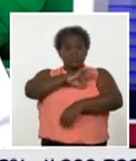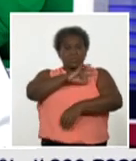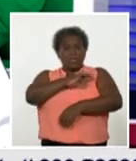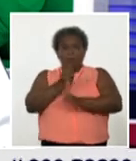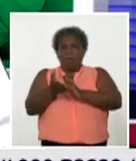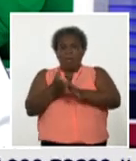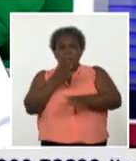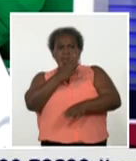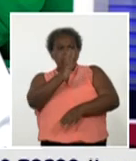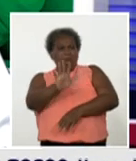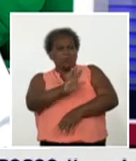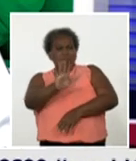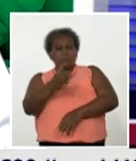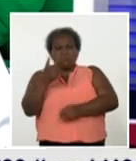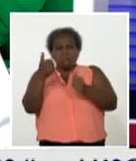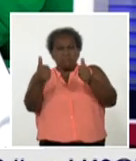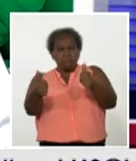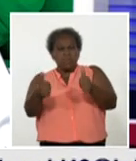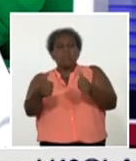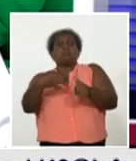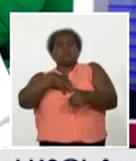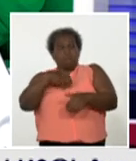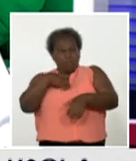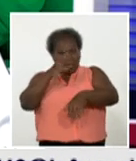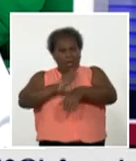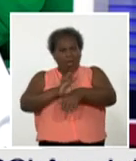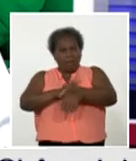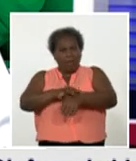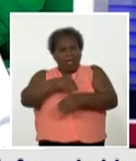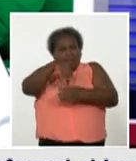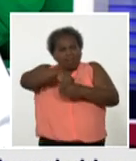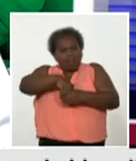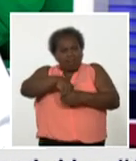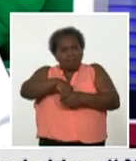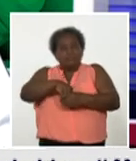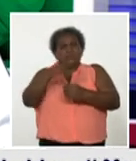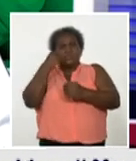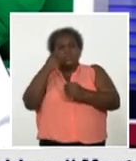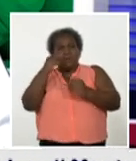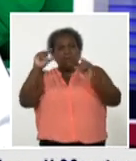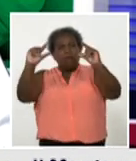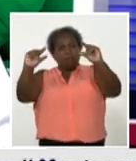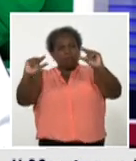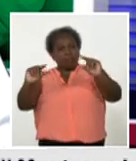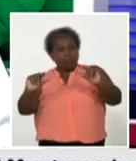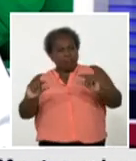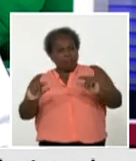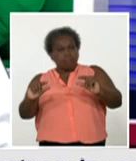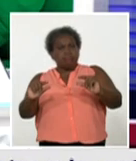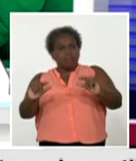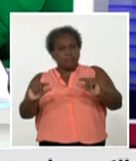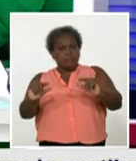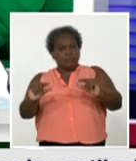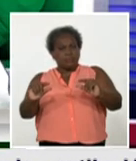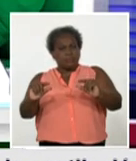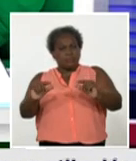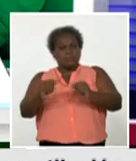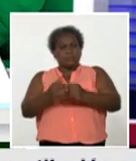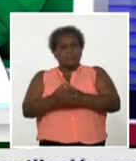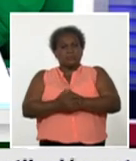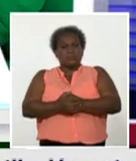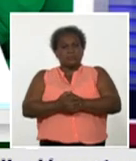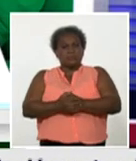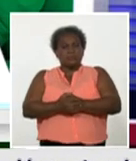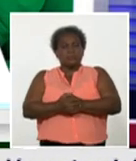Es verdad que ha ido disminuyendo cada vez, cada vez, ha ido disminuyendo cada